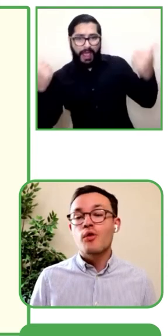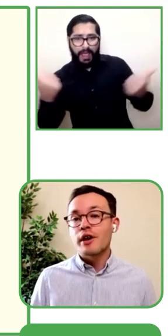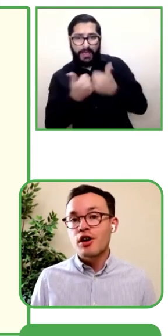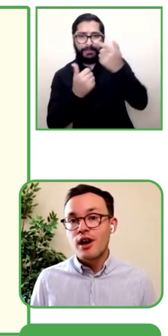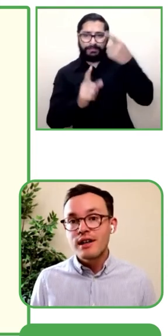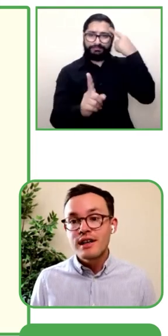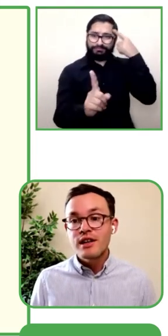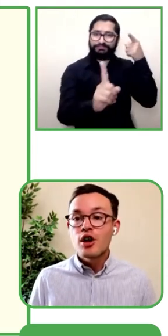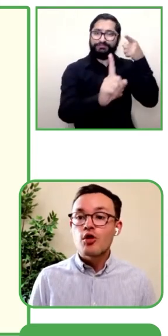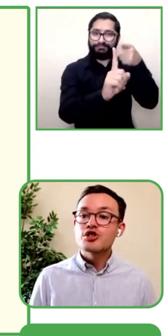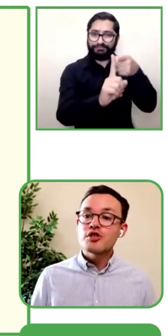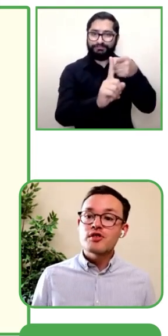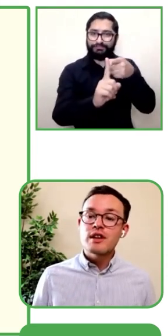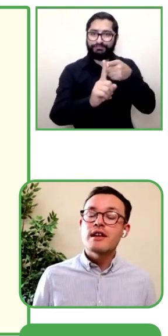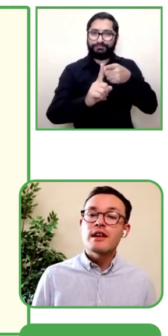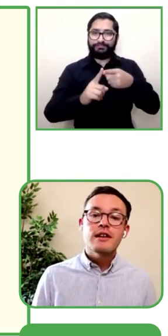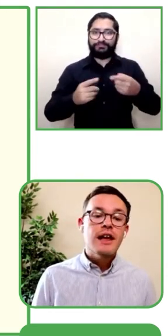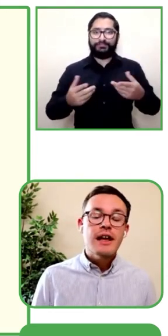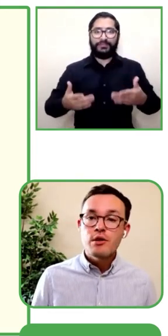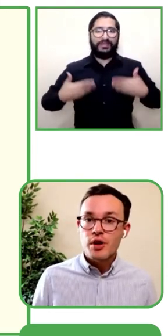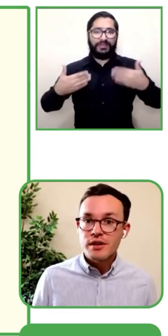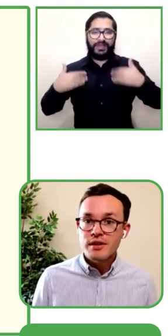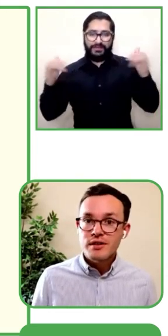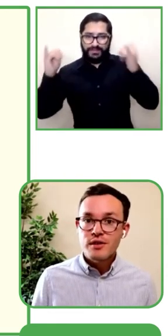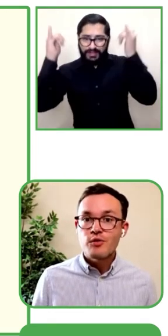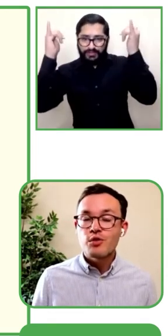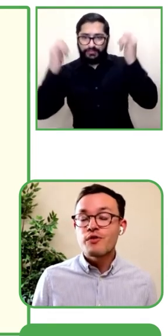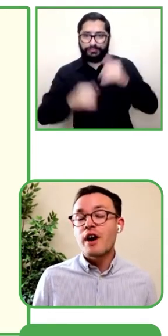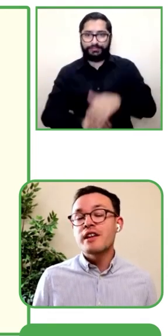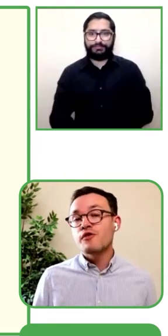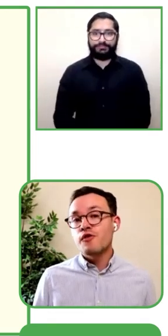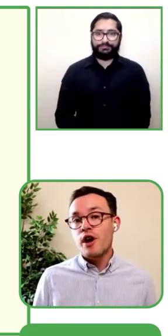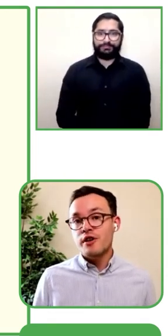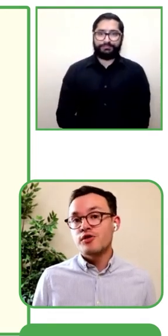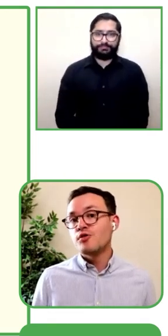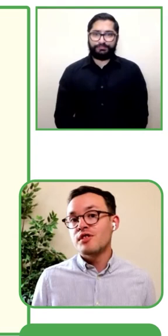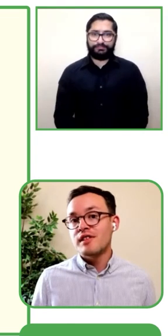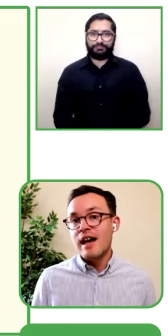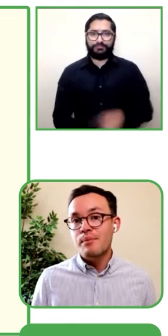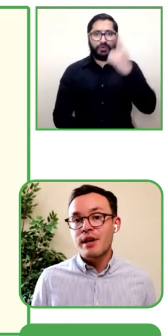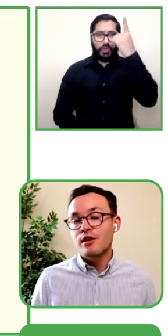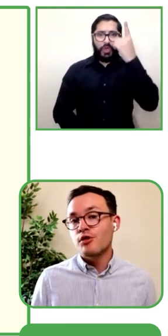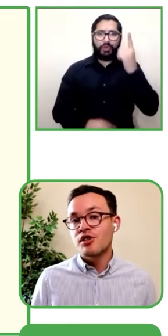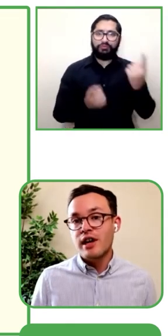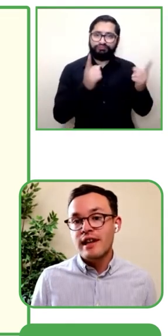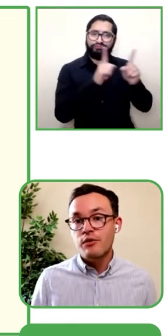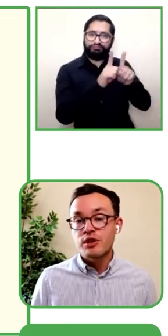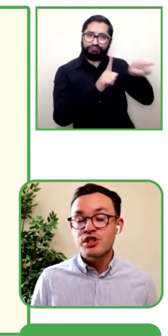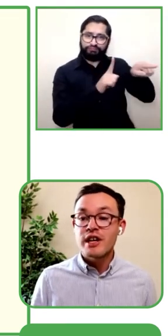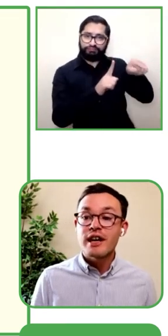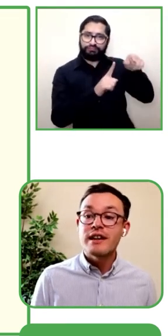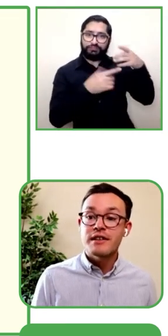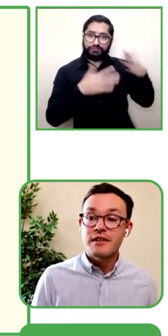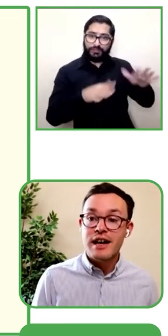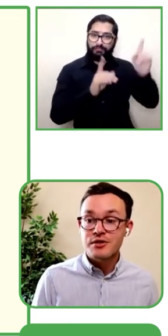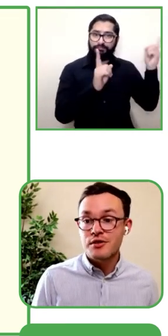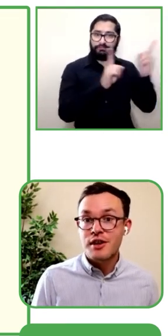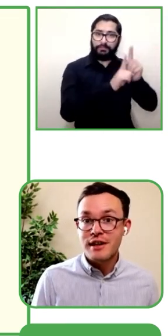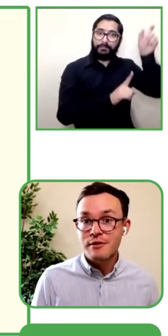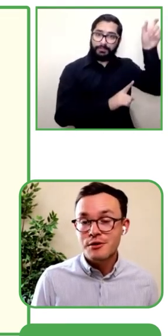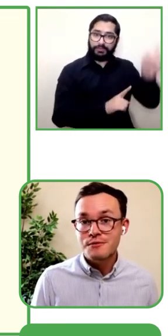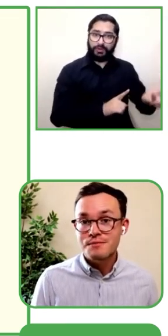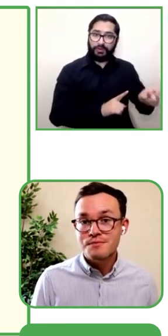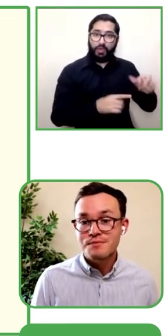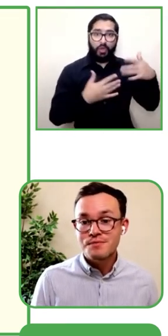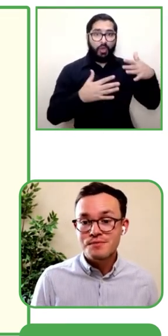que un compañero o un colega o cualquier persona lo encontraría divertido y